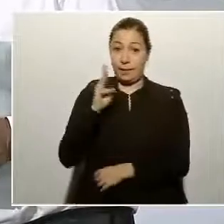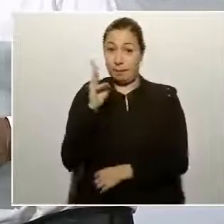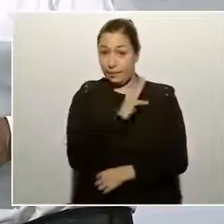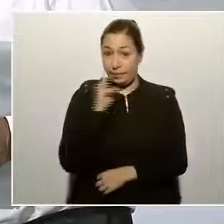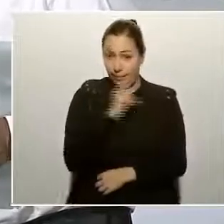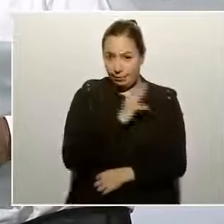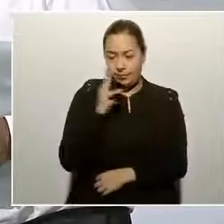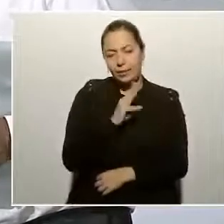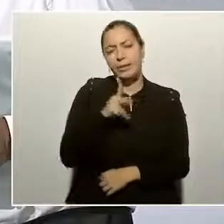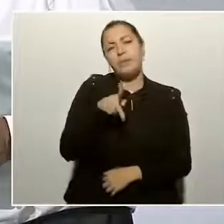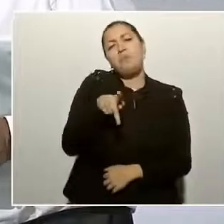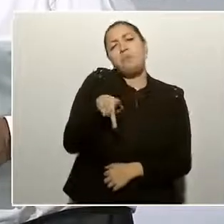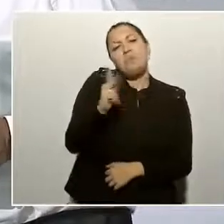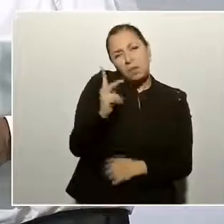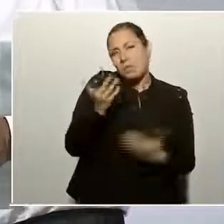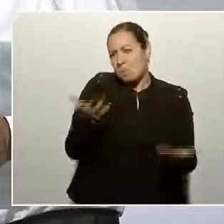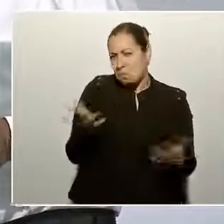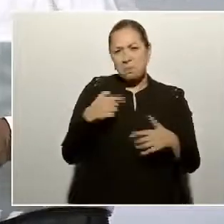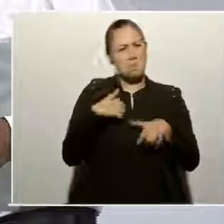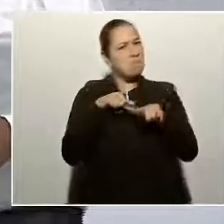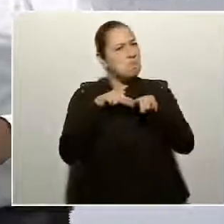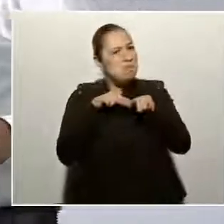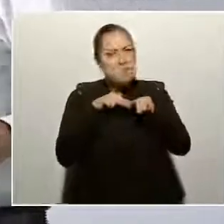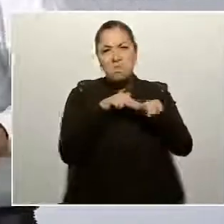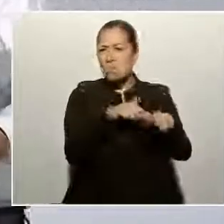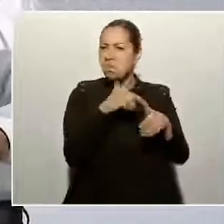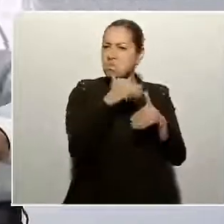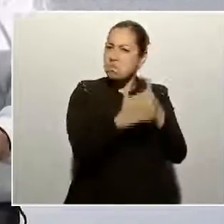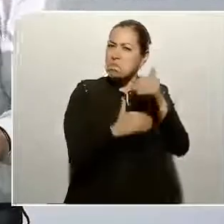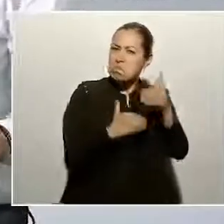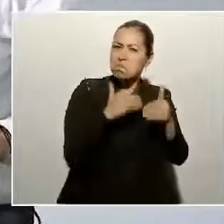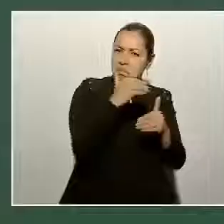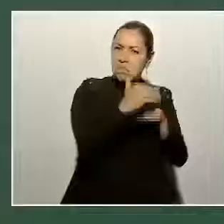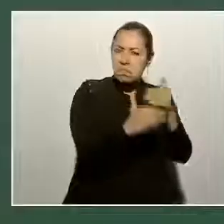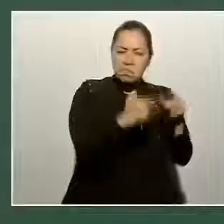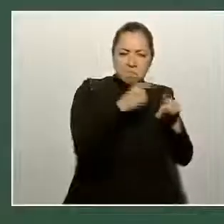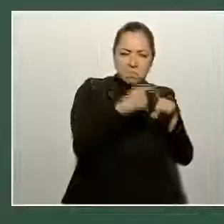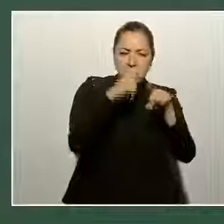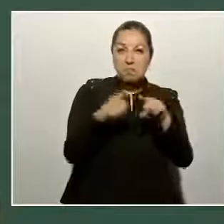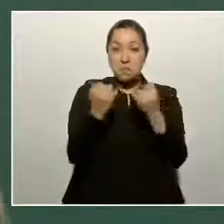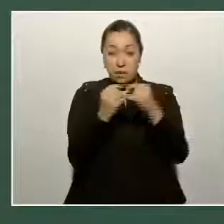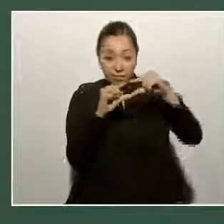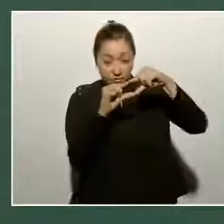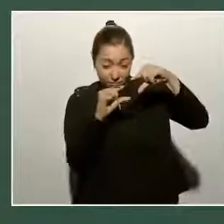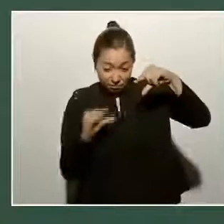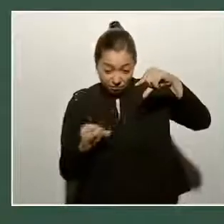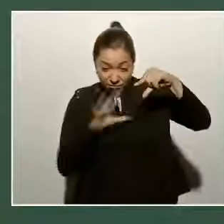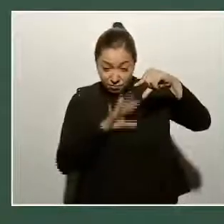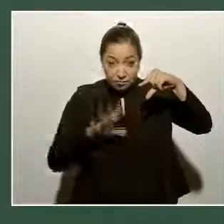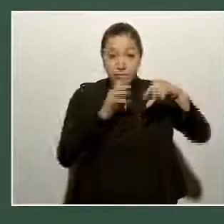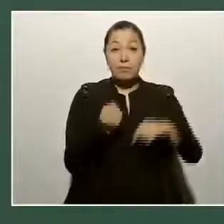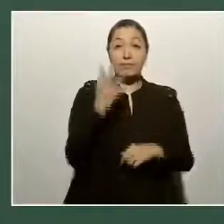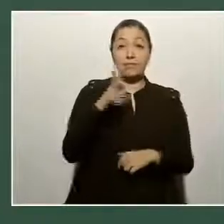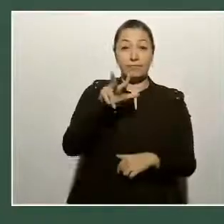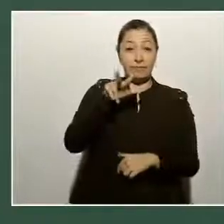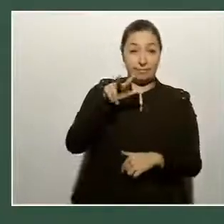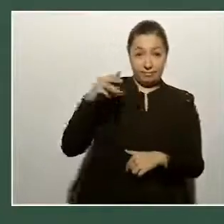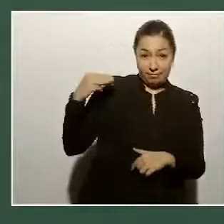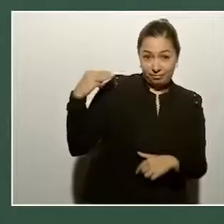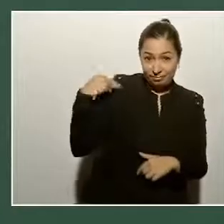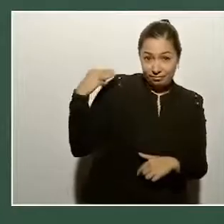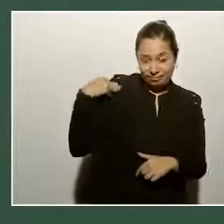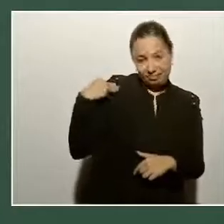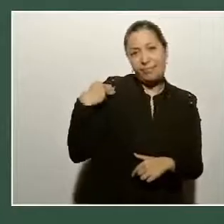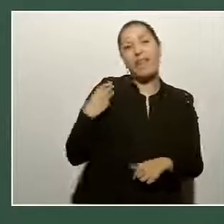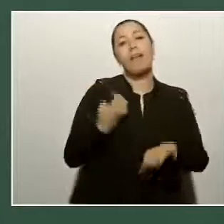pero vamos a seguir recorriendo los 18 municipios de